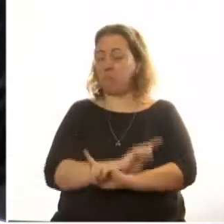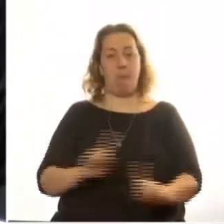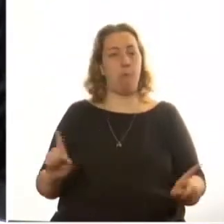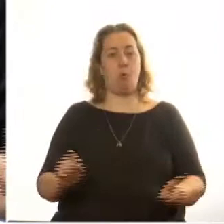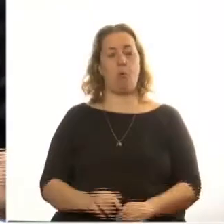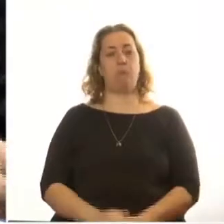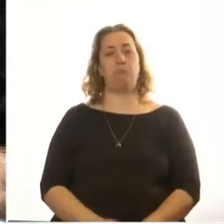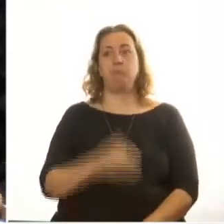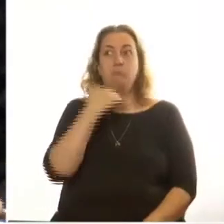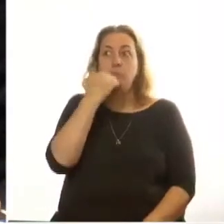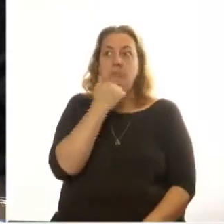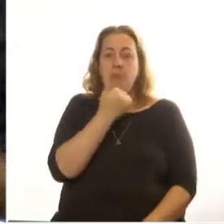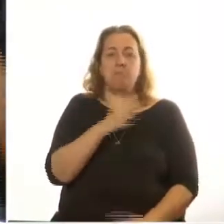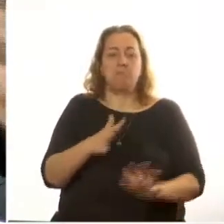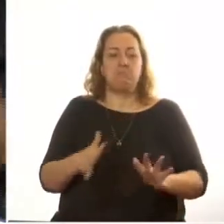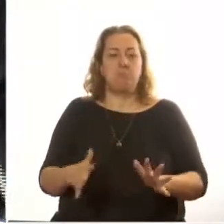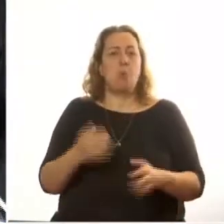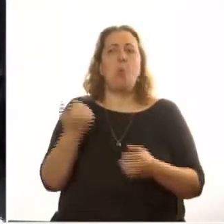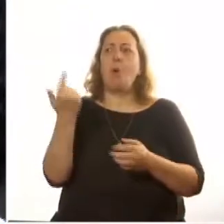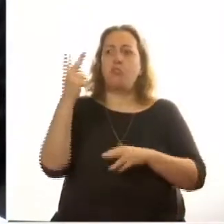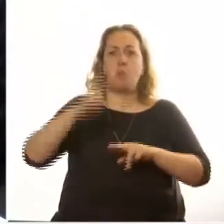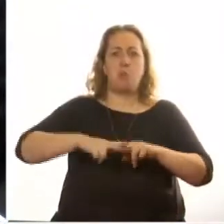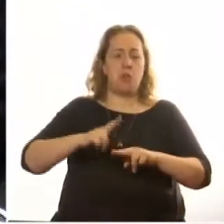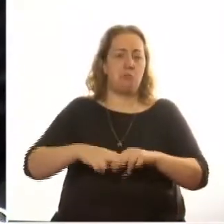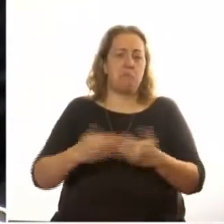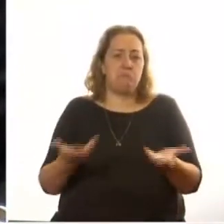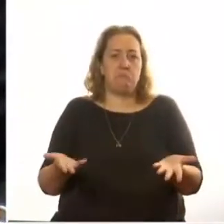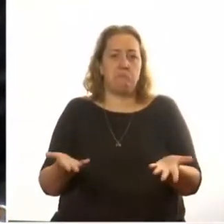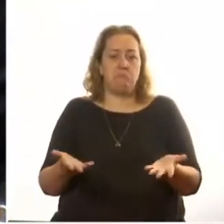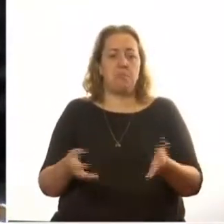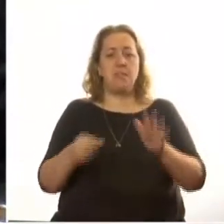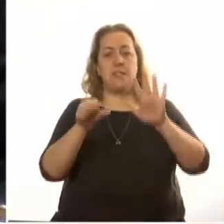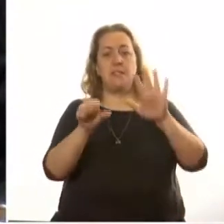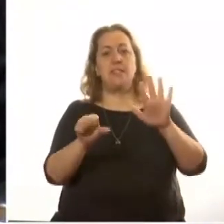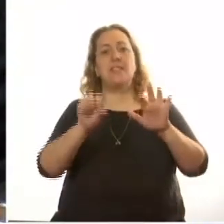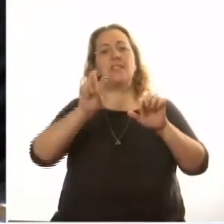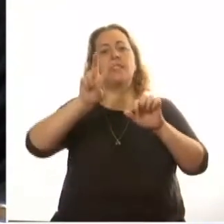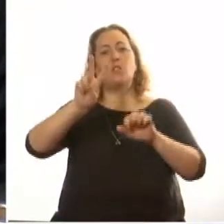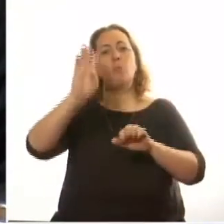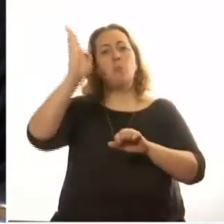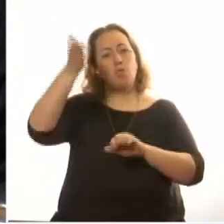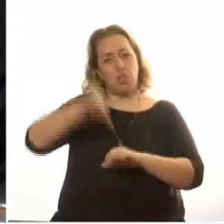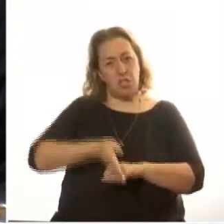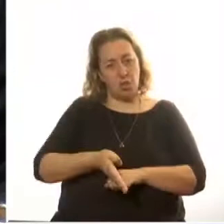El 72% de los canadienses no sabía quién era Eli Bissell.